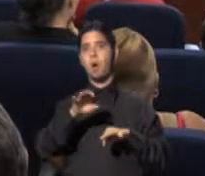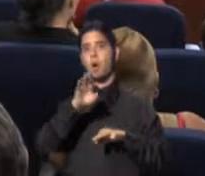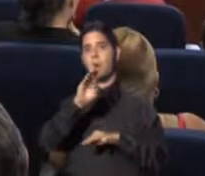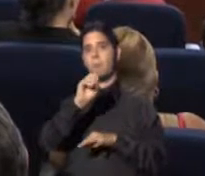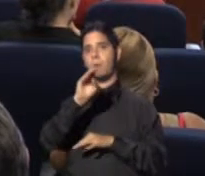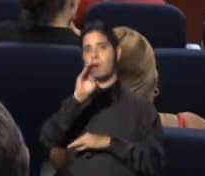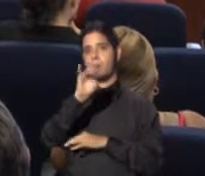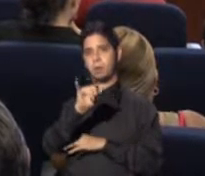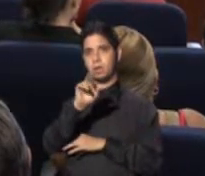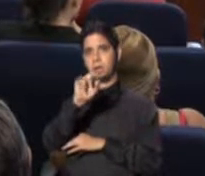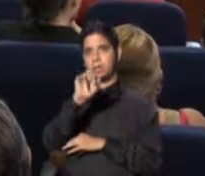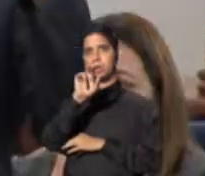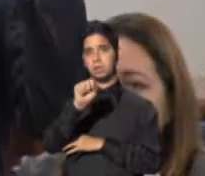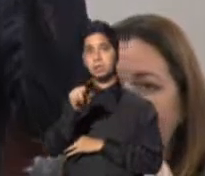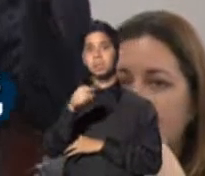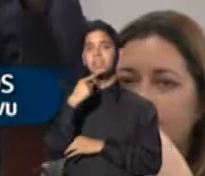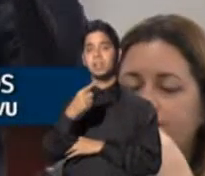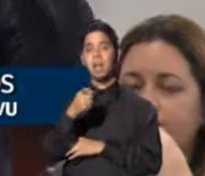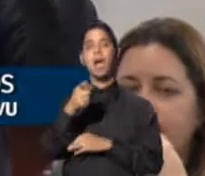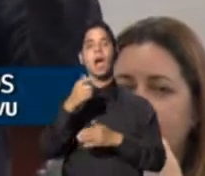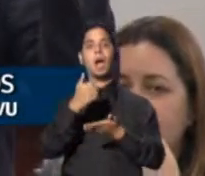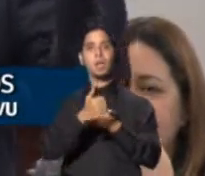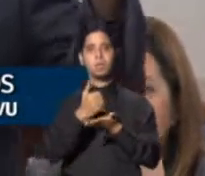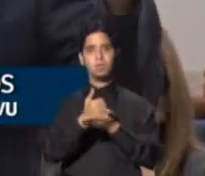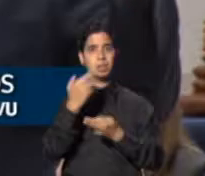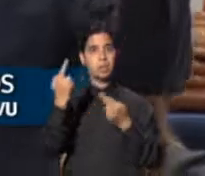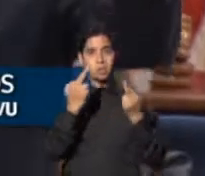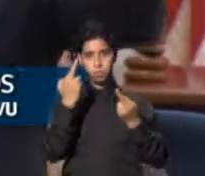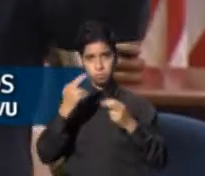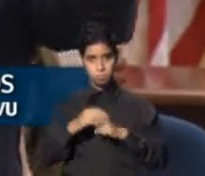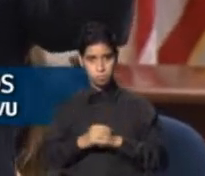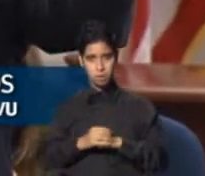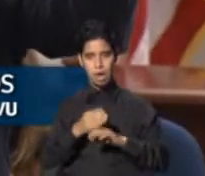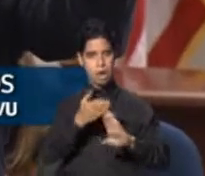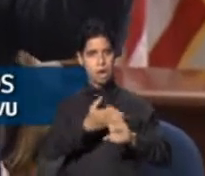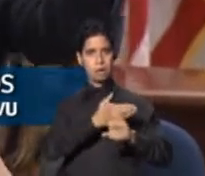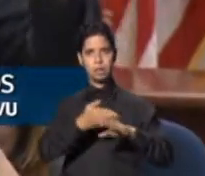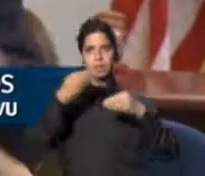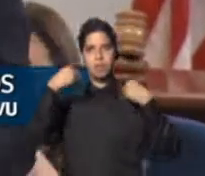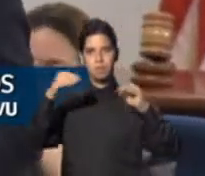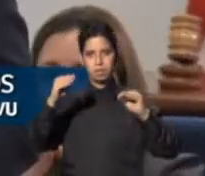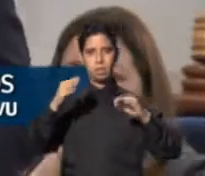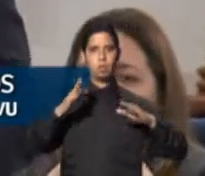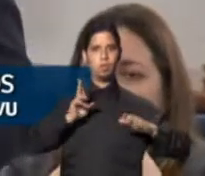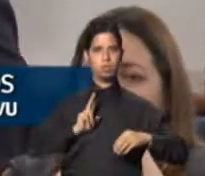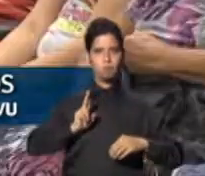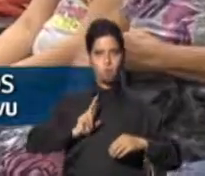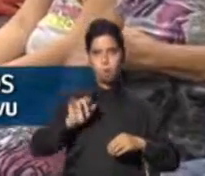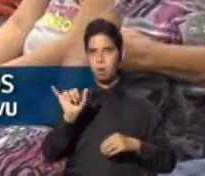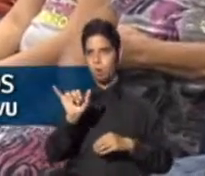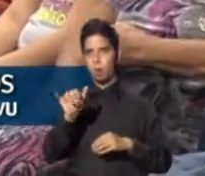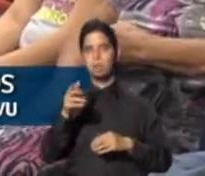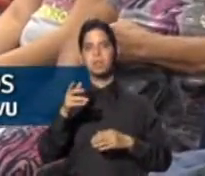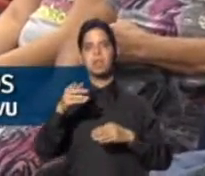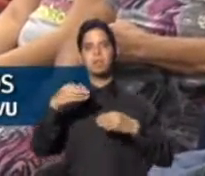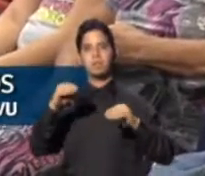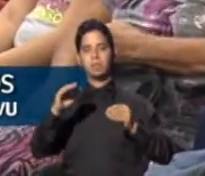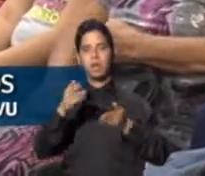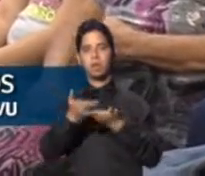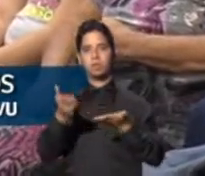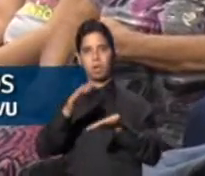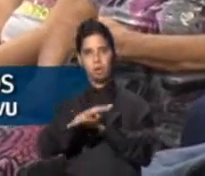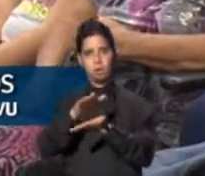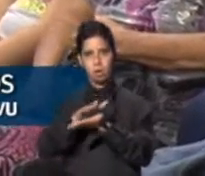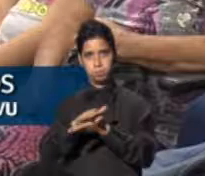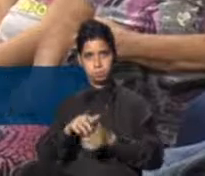Roberto Bobis Ramírez, las ayudas se dan de cara al periodo de venta de uniformes y materiales escolares, libre del pago del impuesto sobre ventas y